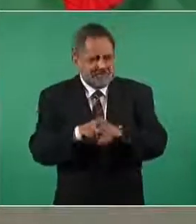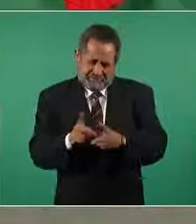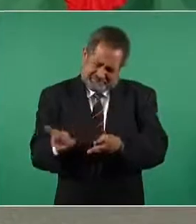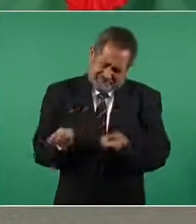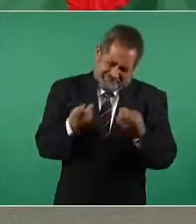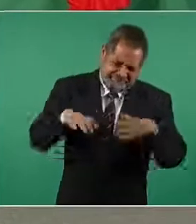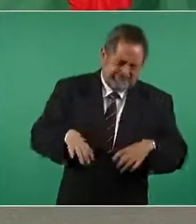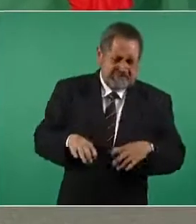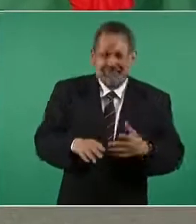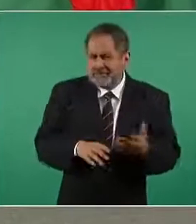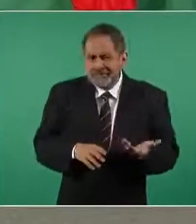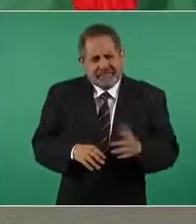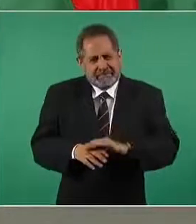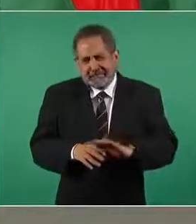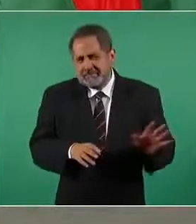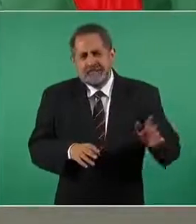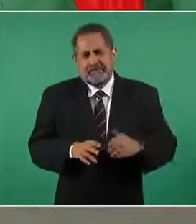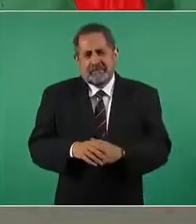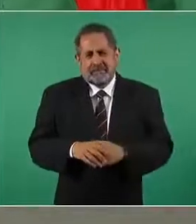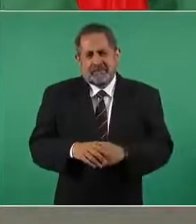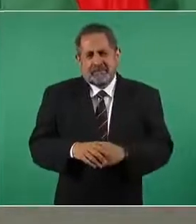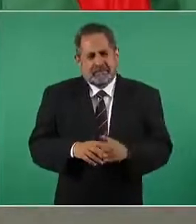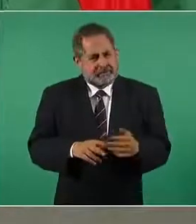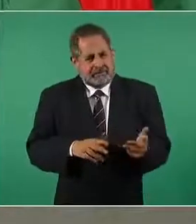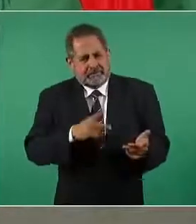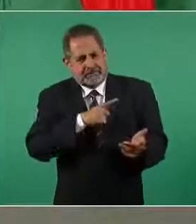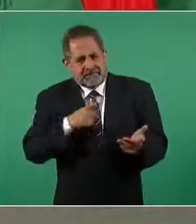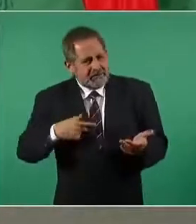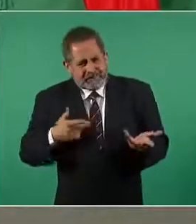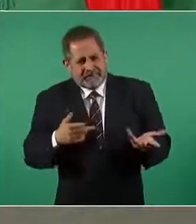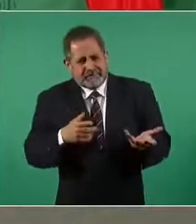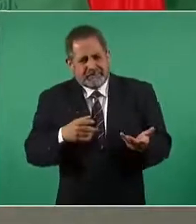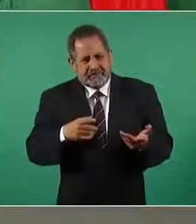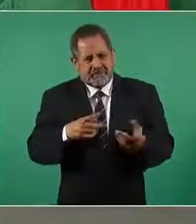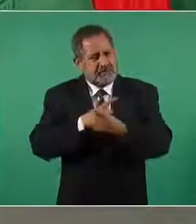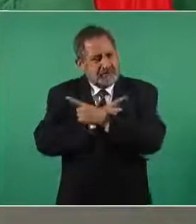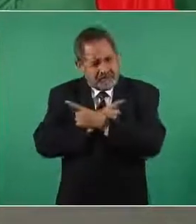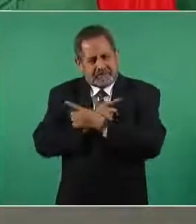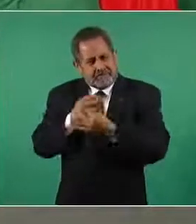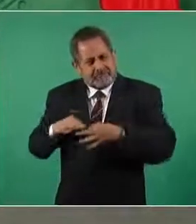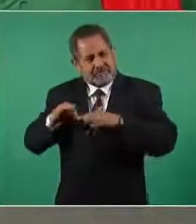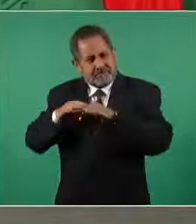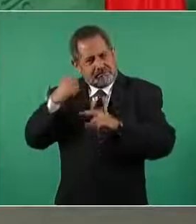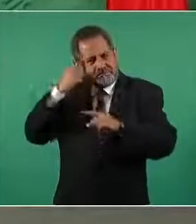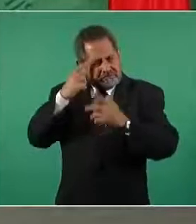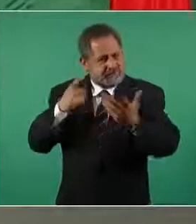que ya es muchísimo que es muy importante